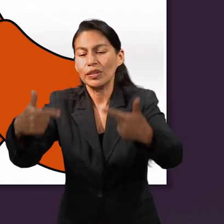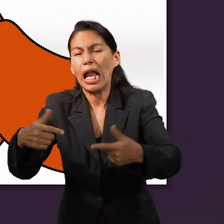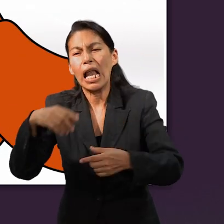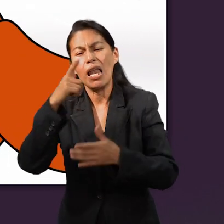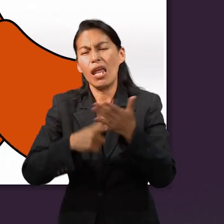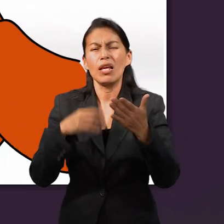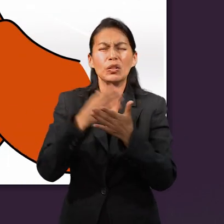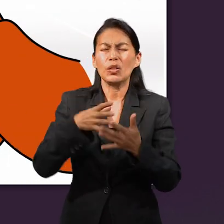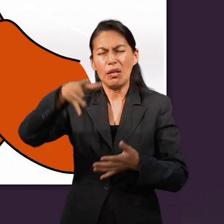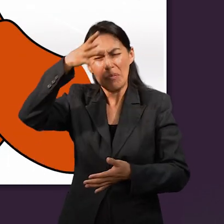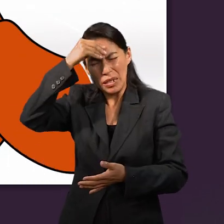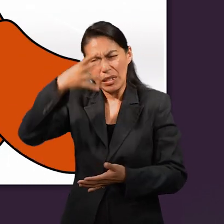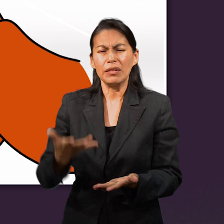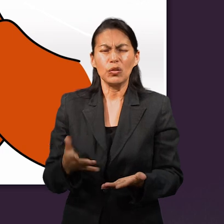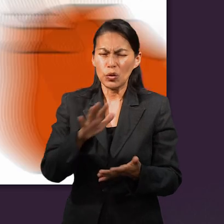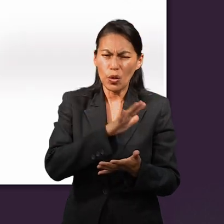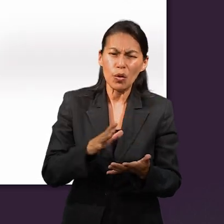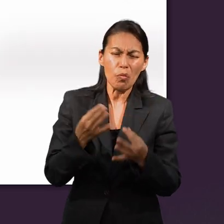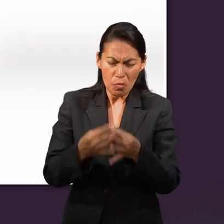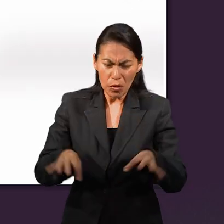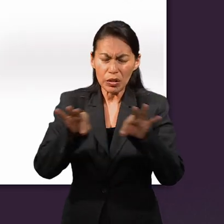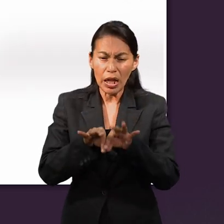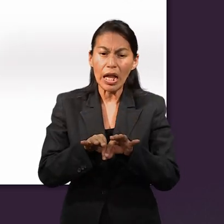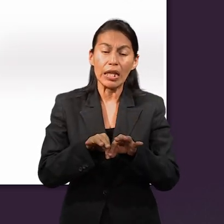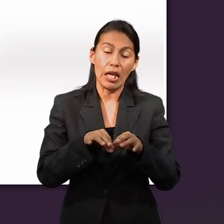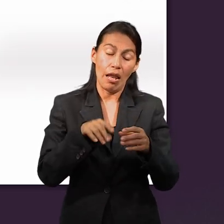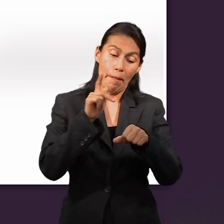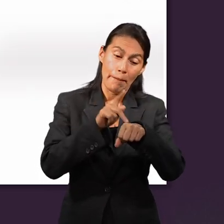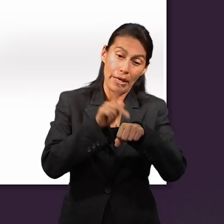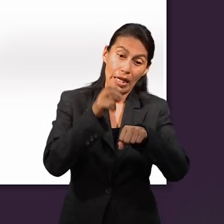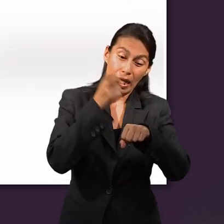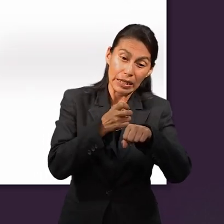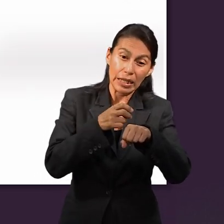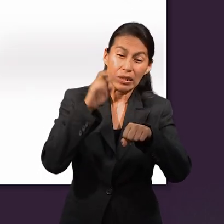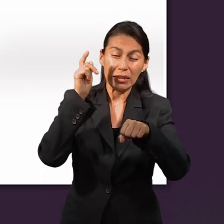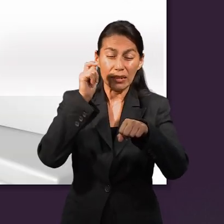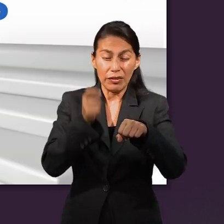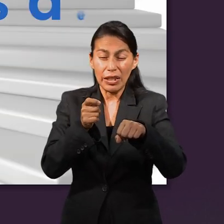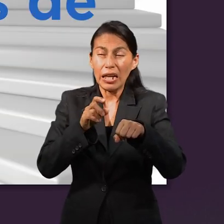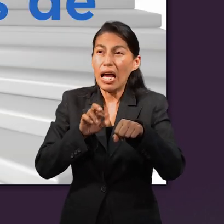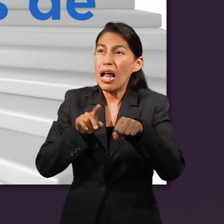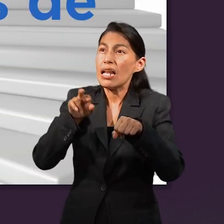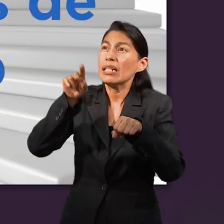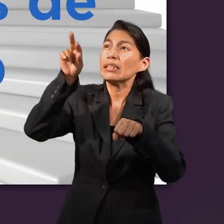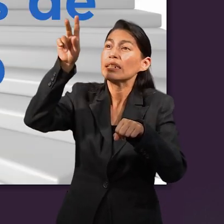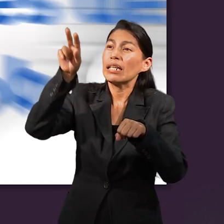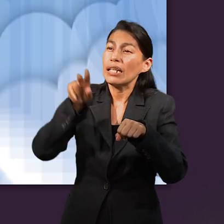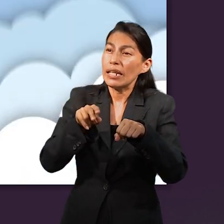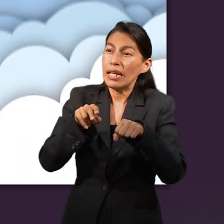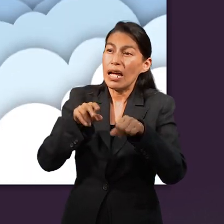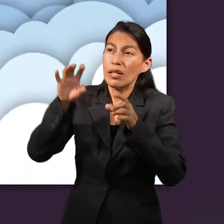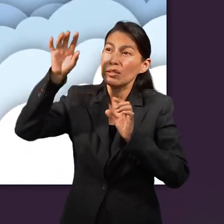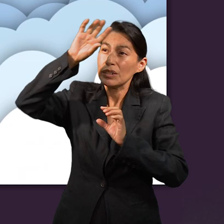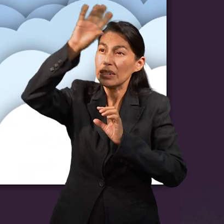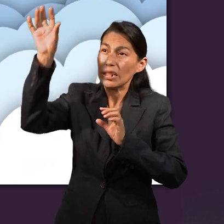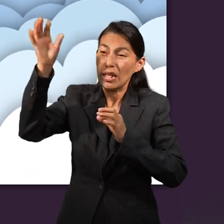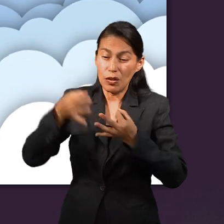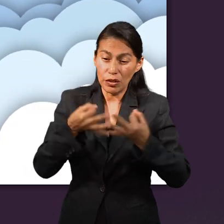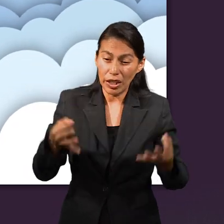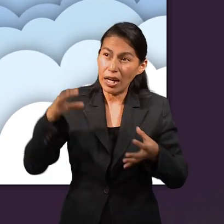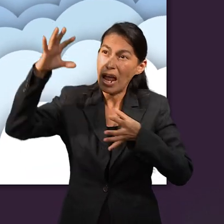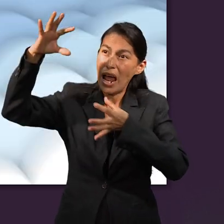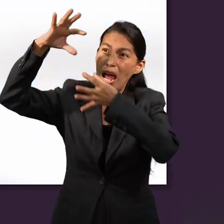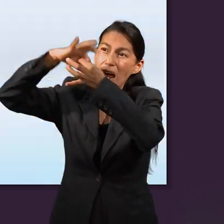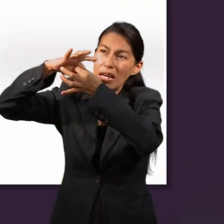transmitir una lección espiritual. Esta piedra recuerda las lecciones de la escalera de Jacob, la conexión cielo